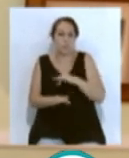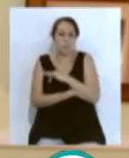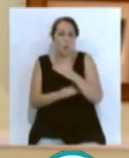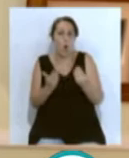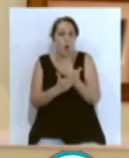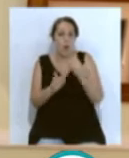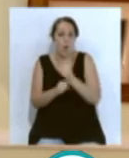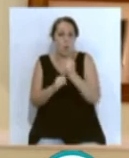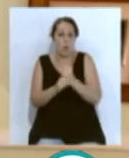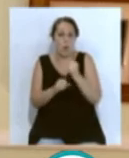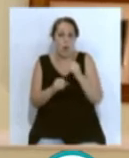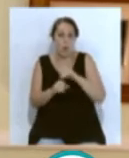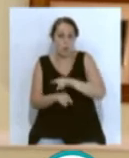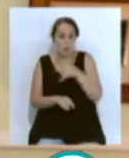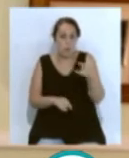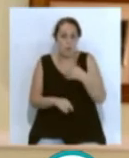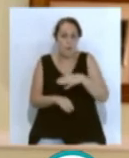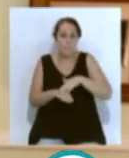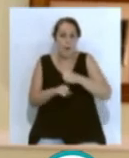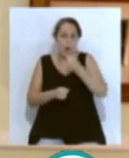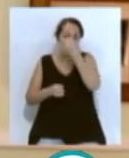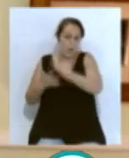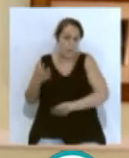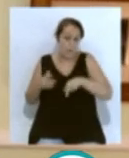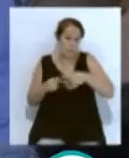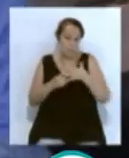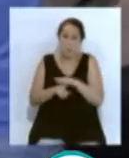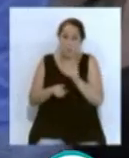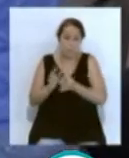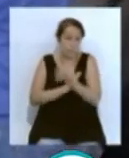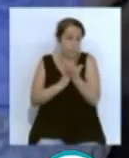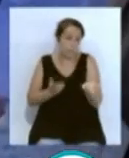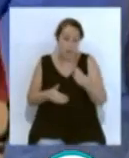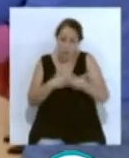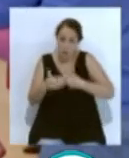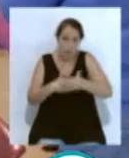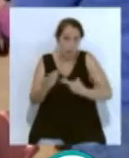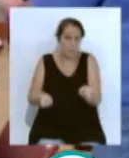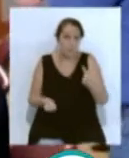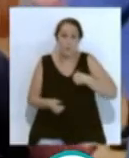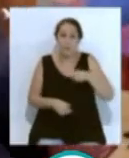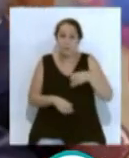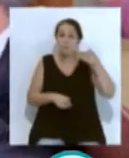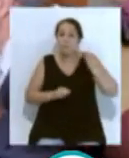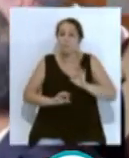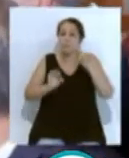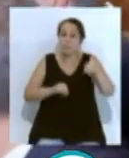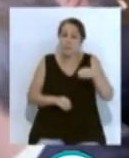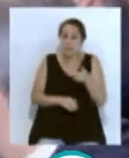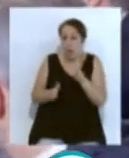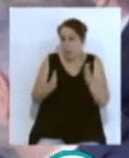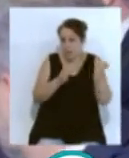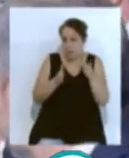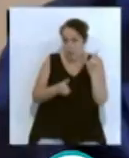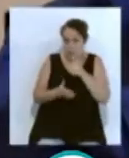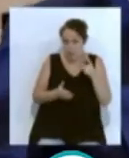atender las listas de espera que esta situación está creando. Estos especialistas que trabajan en la primera etapa de la asistencia sanitaria